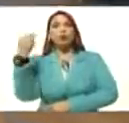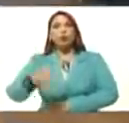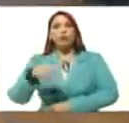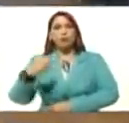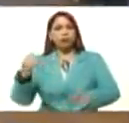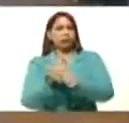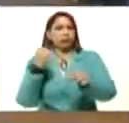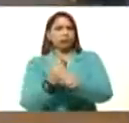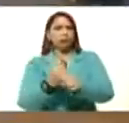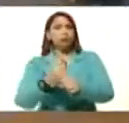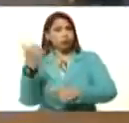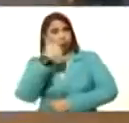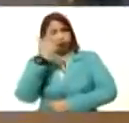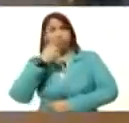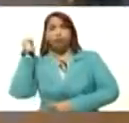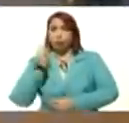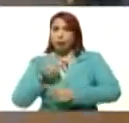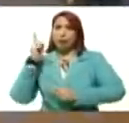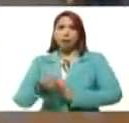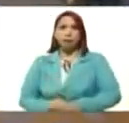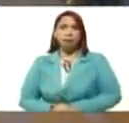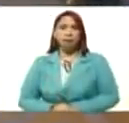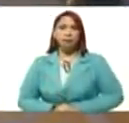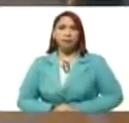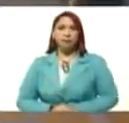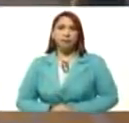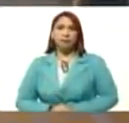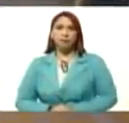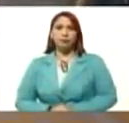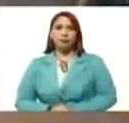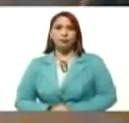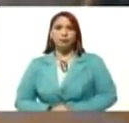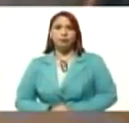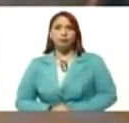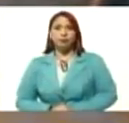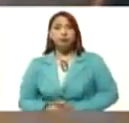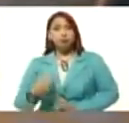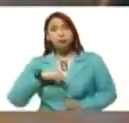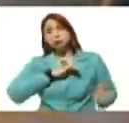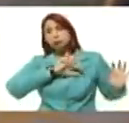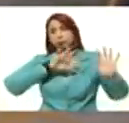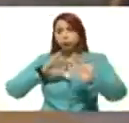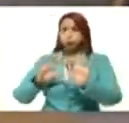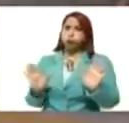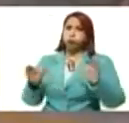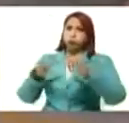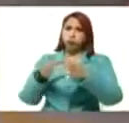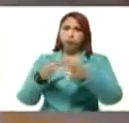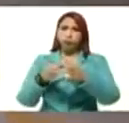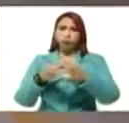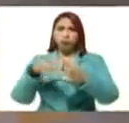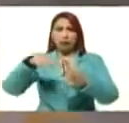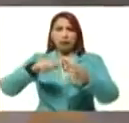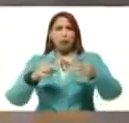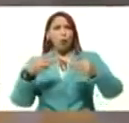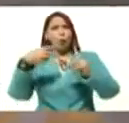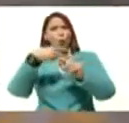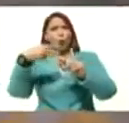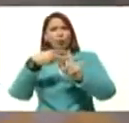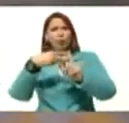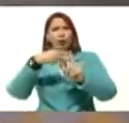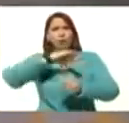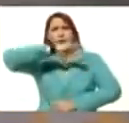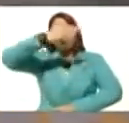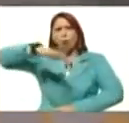Trabajando en serio. Trabajando siempre. Nos vinimos aquí al Humboldt, a la montaña,